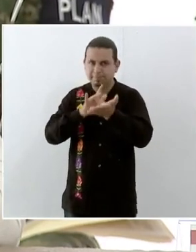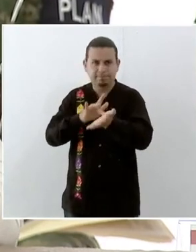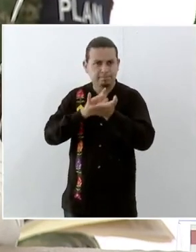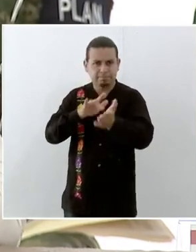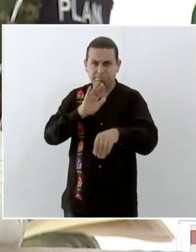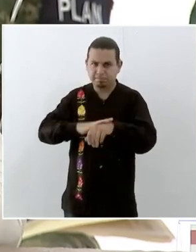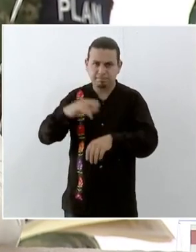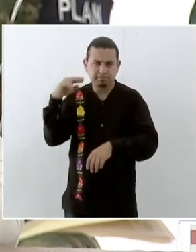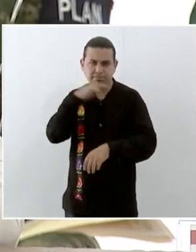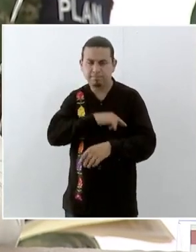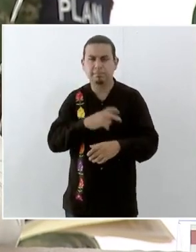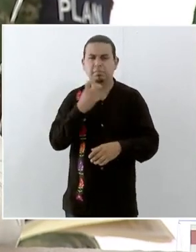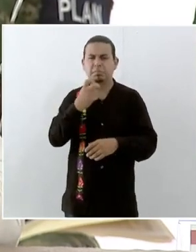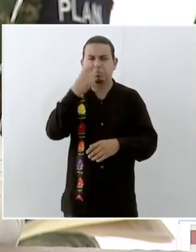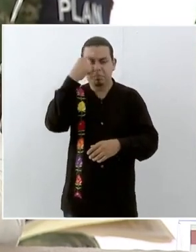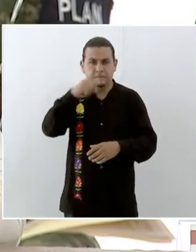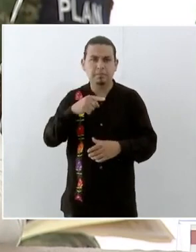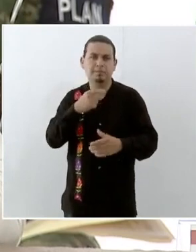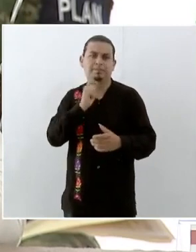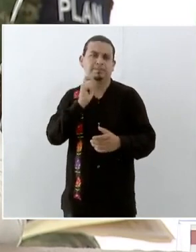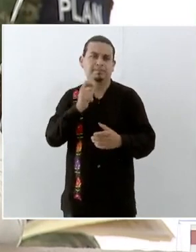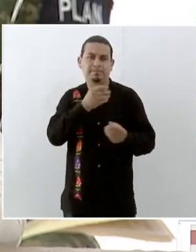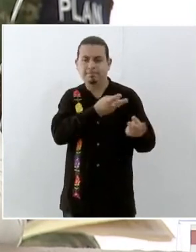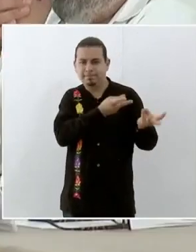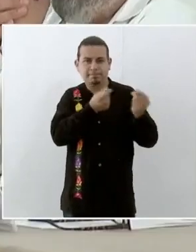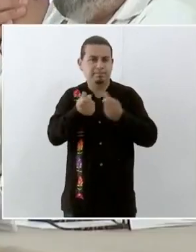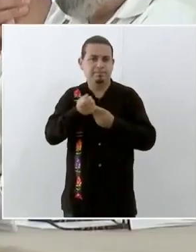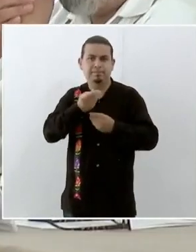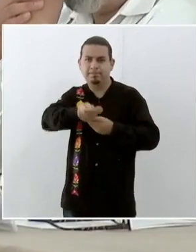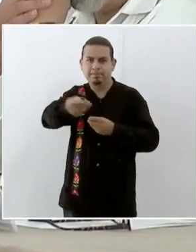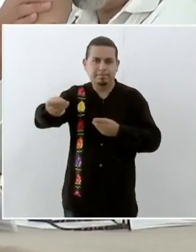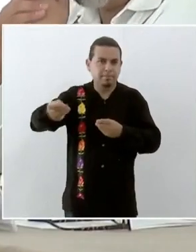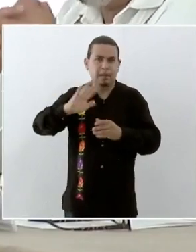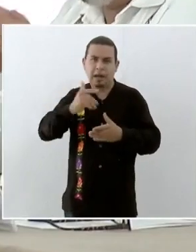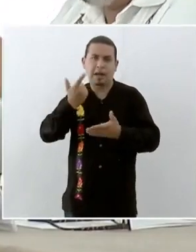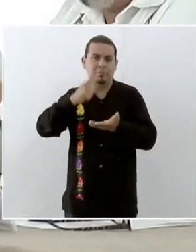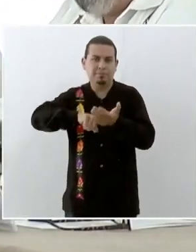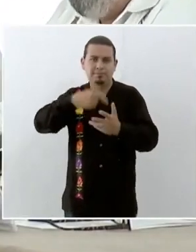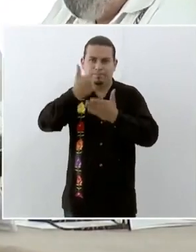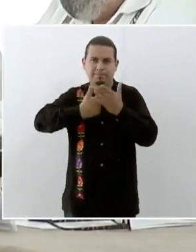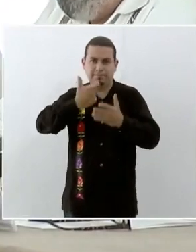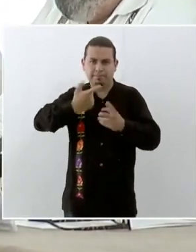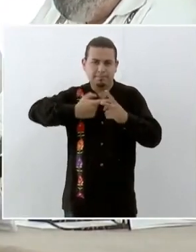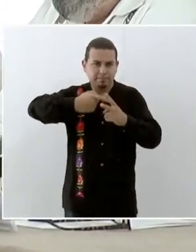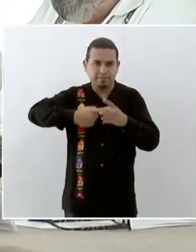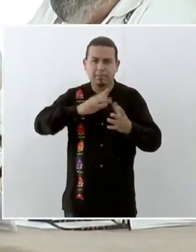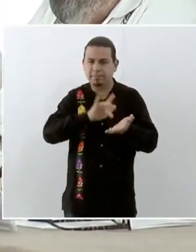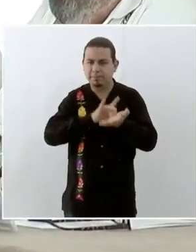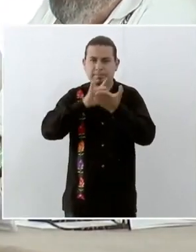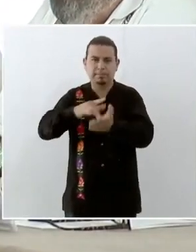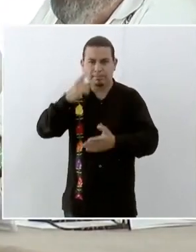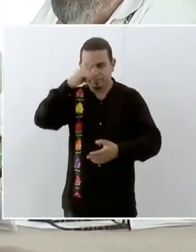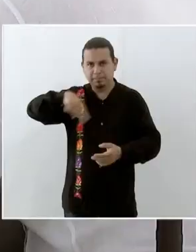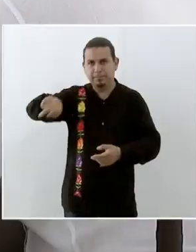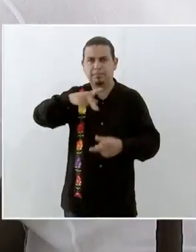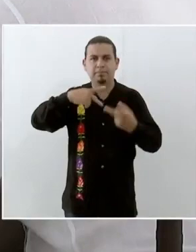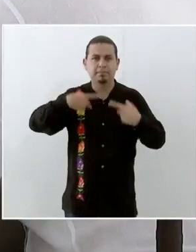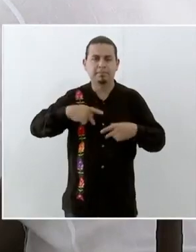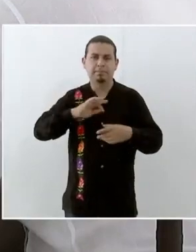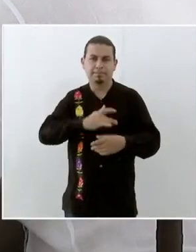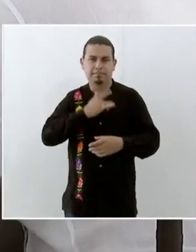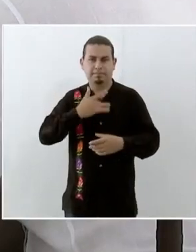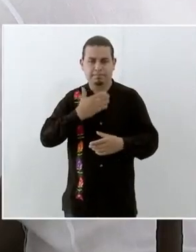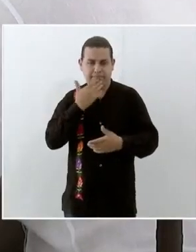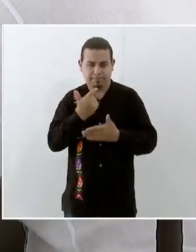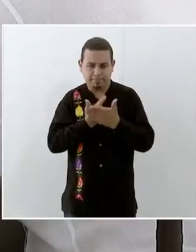digamos otorgados ya los tenemos en el presupuesto pues directamente y sin ninguna